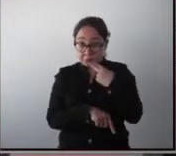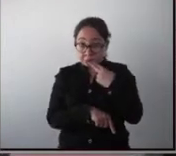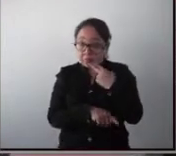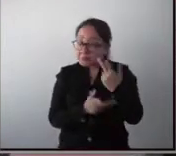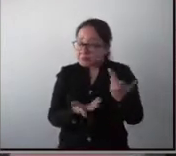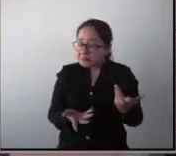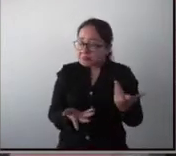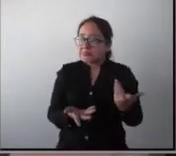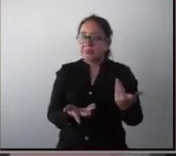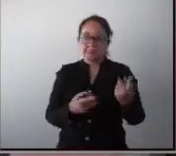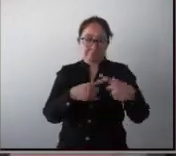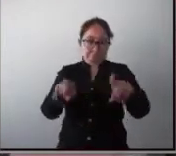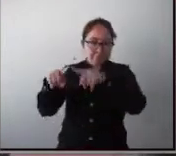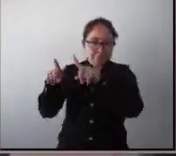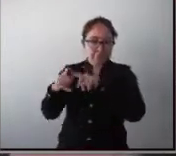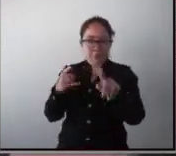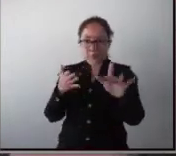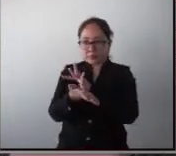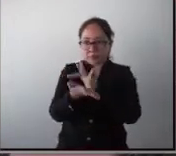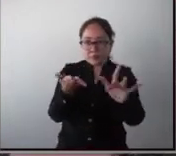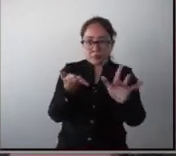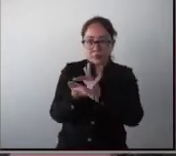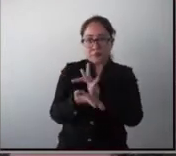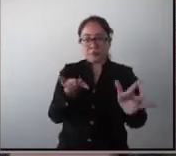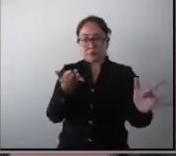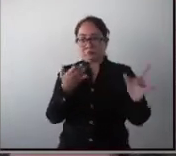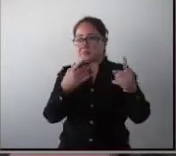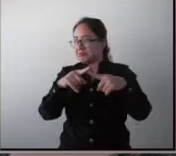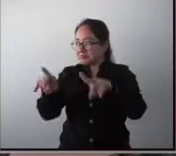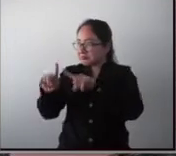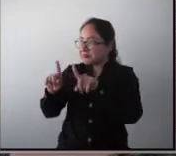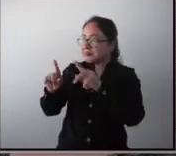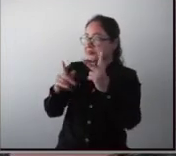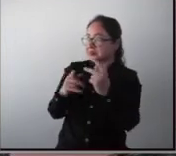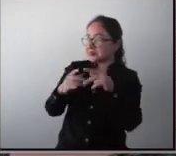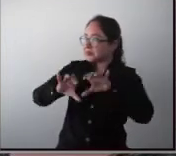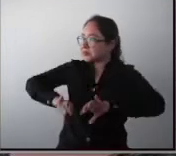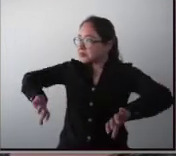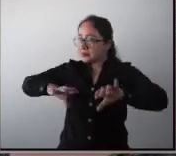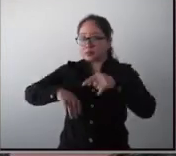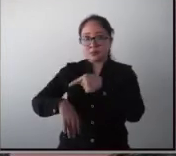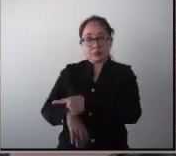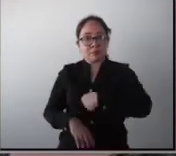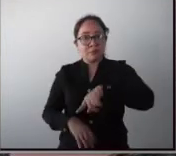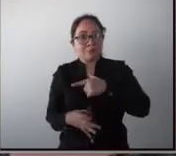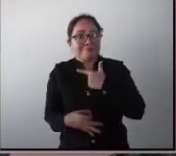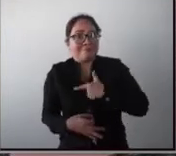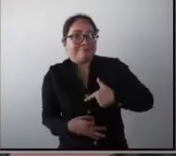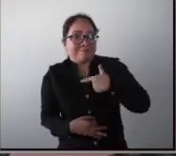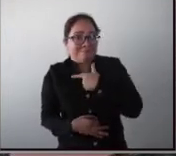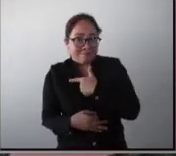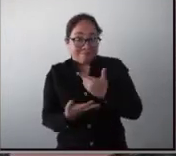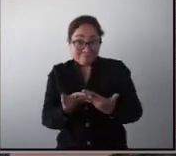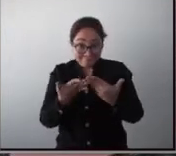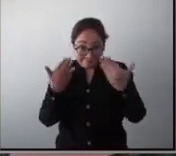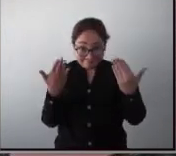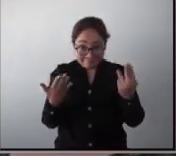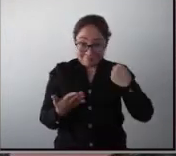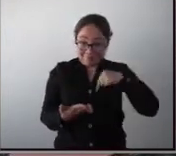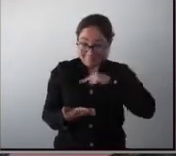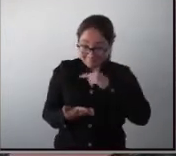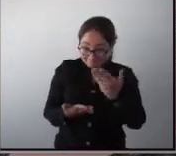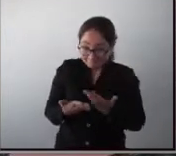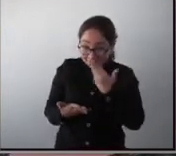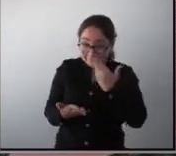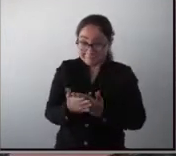aparato de tecnología les llama la atención. Y lo que estamos proponiendo ahora es que vamos